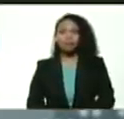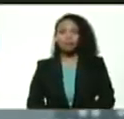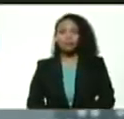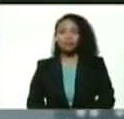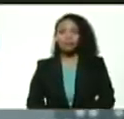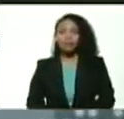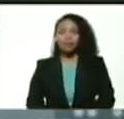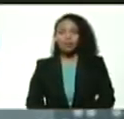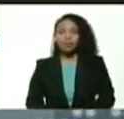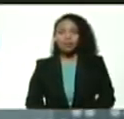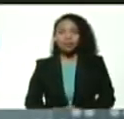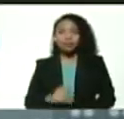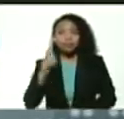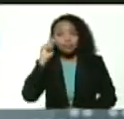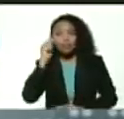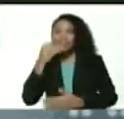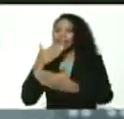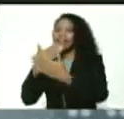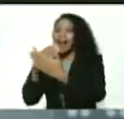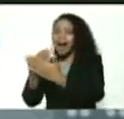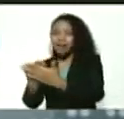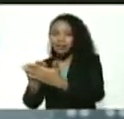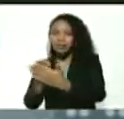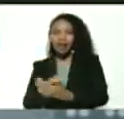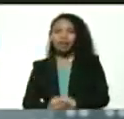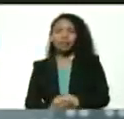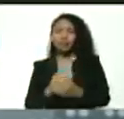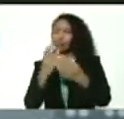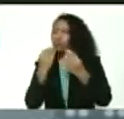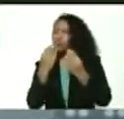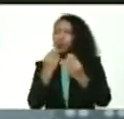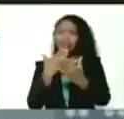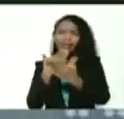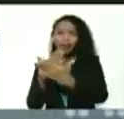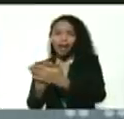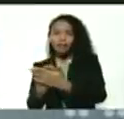Neregni gracias muchas gracias